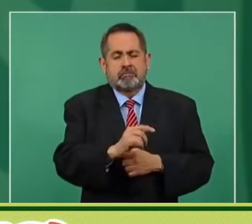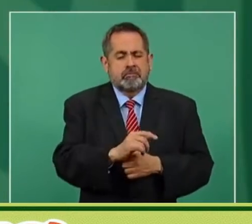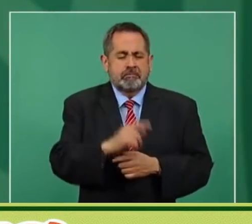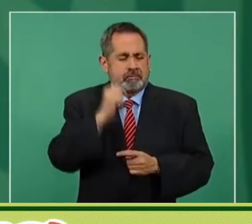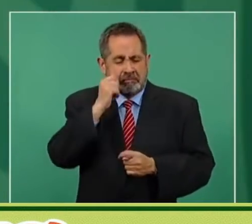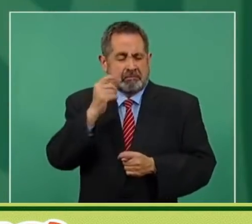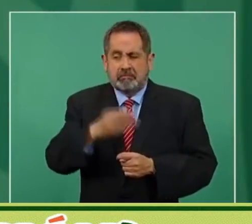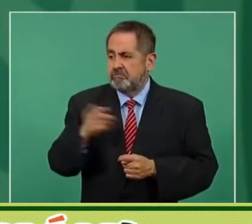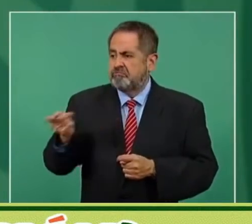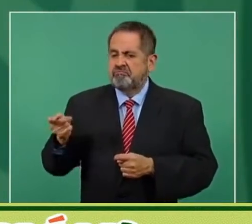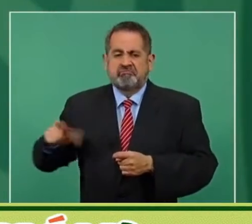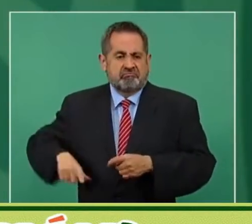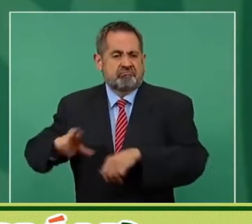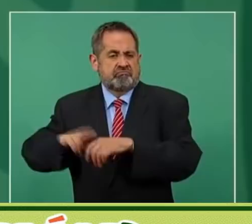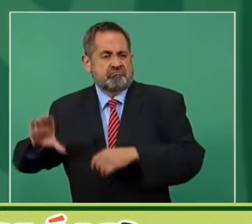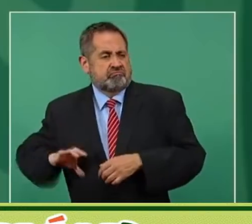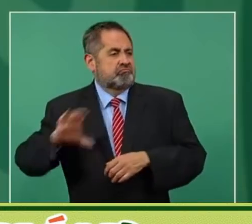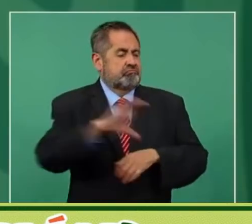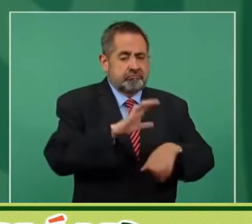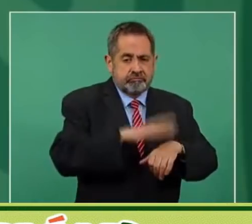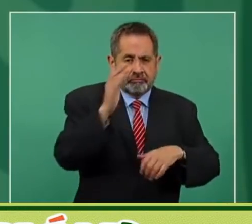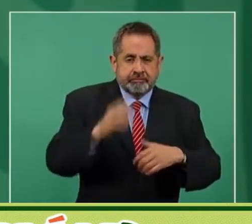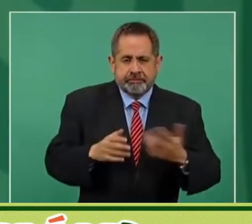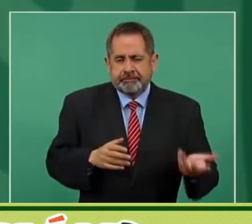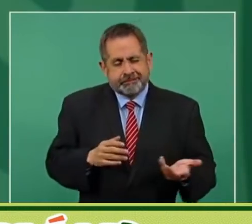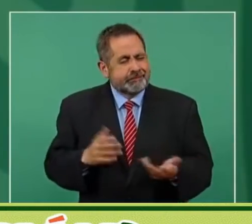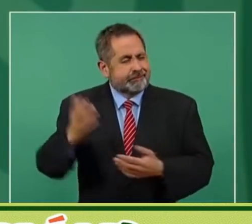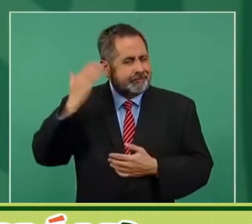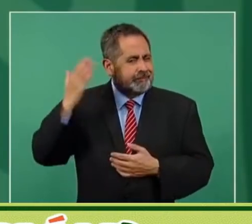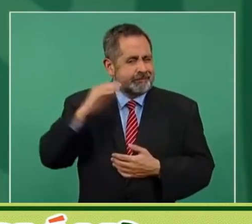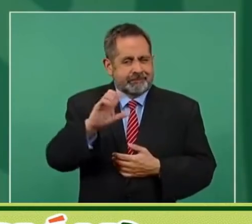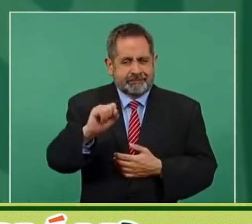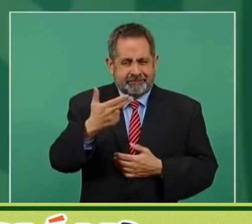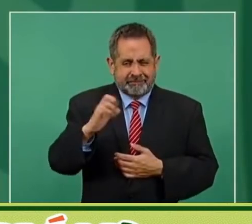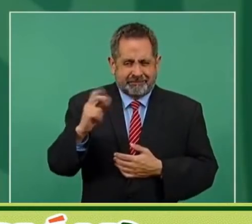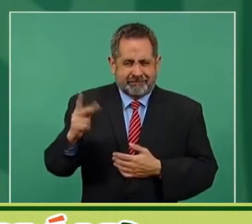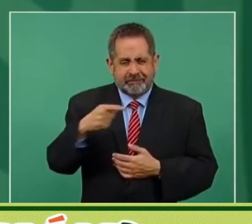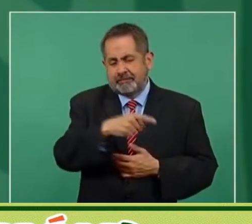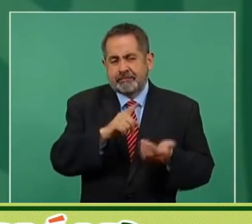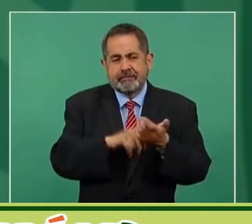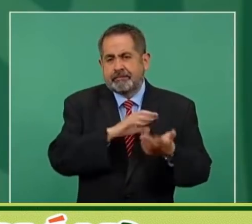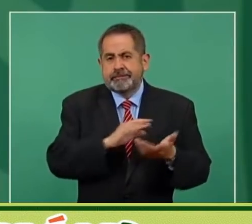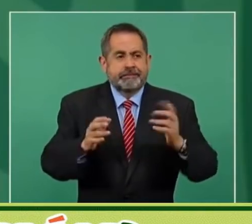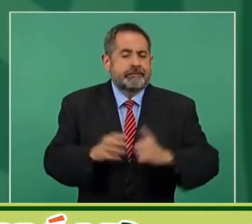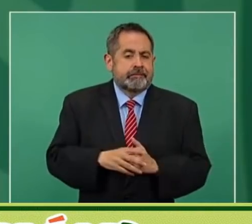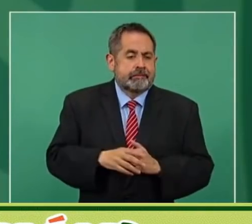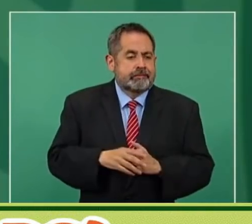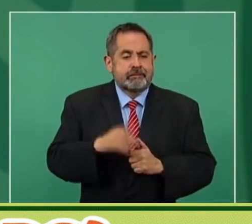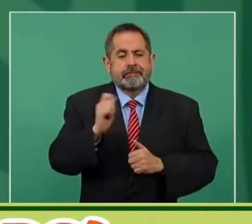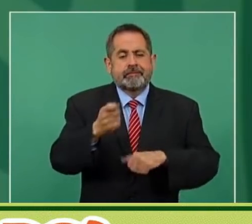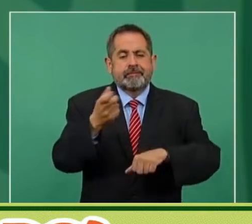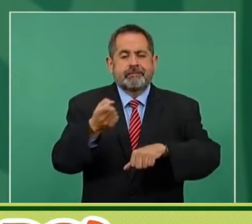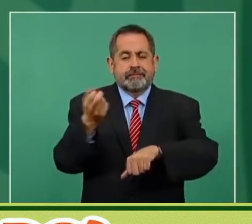que tenían influencias y les permitían que Hacienda